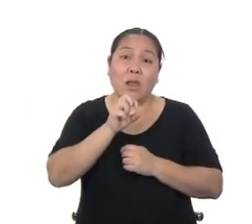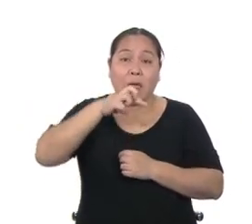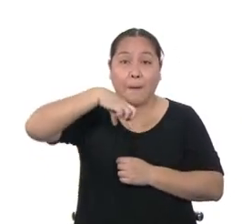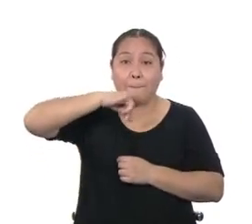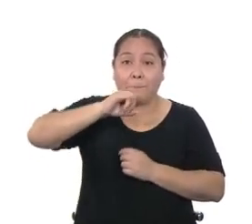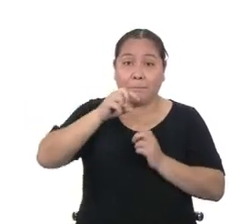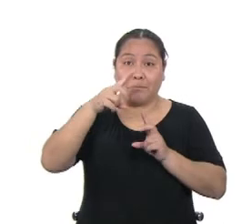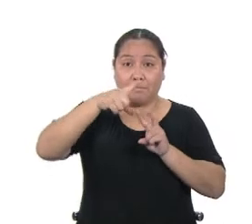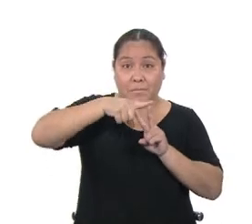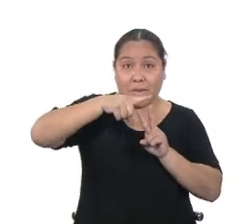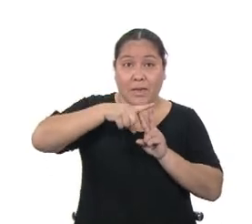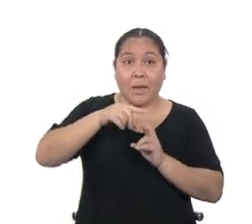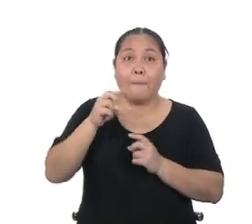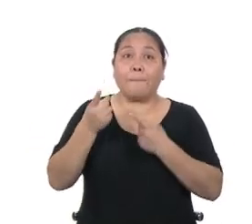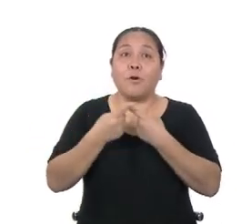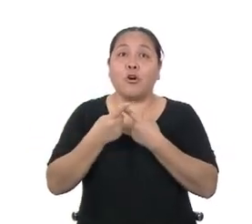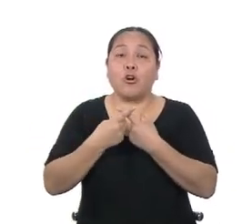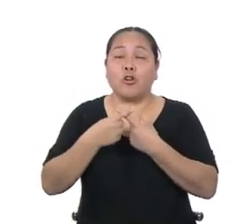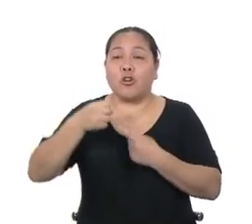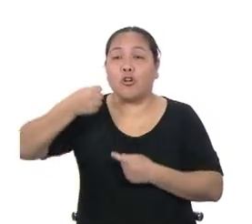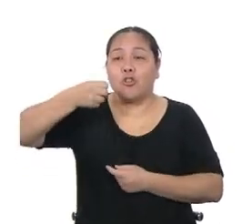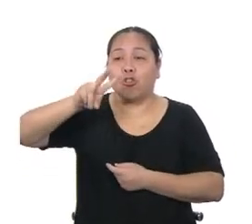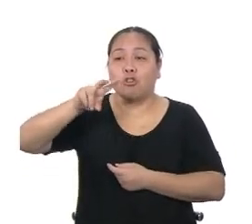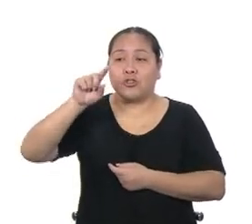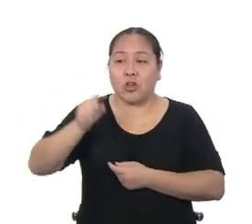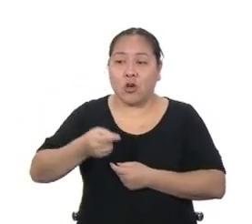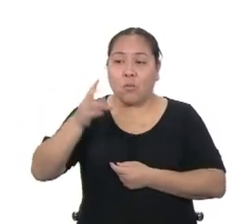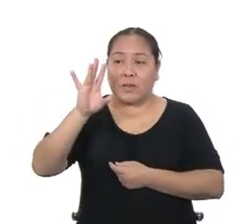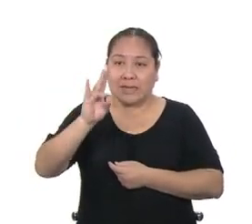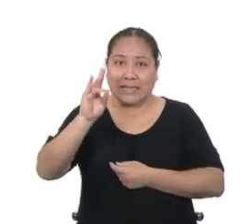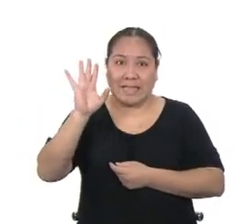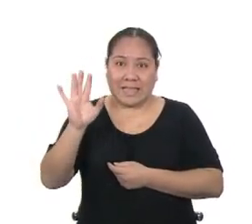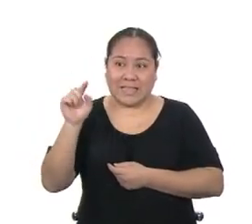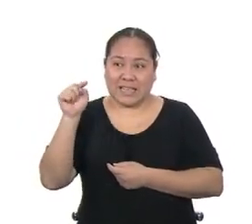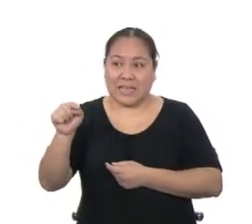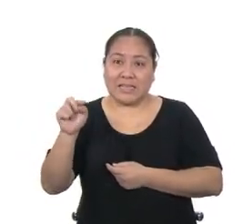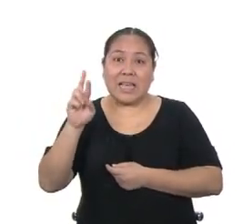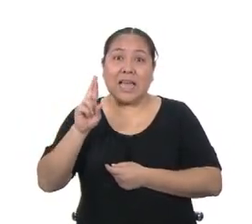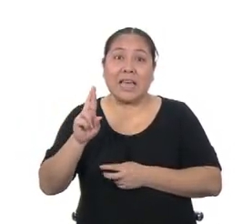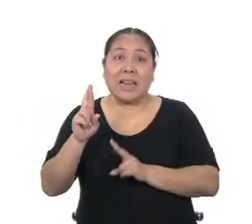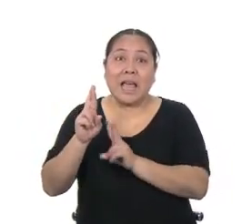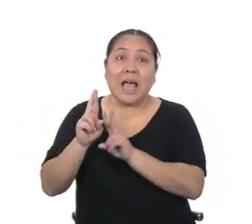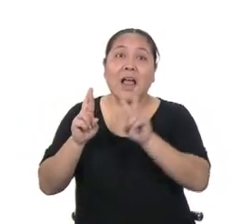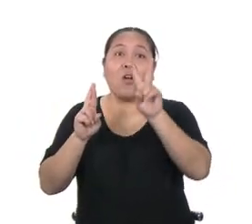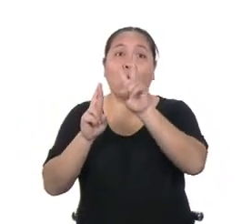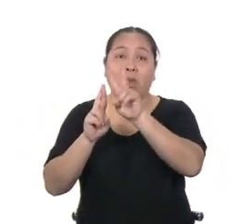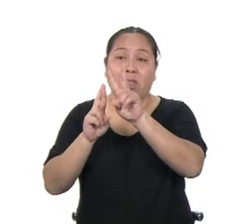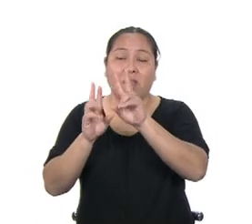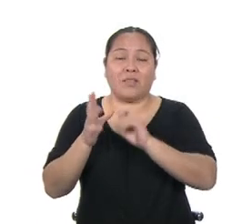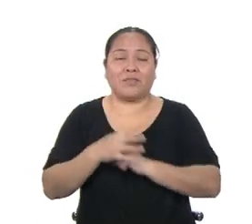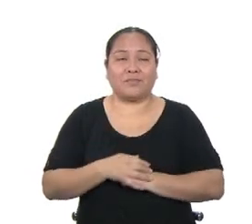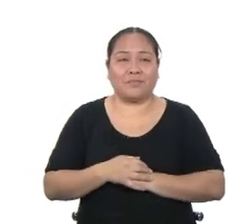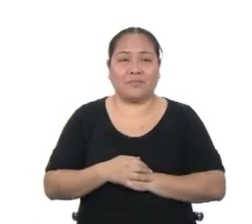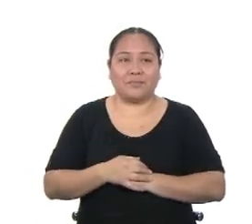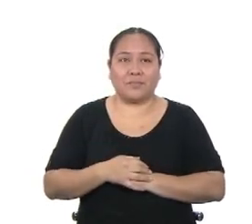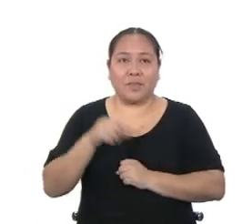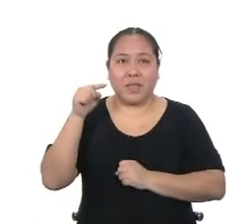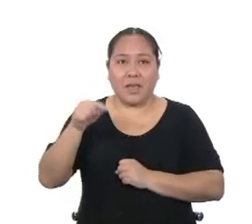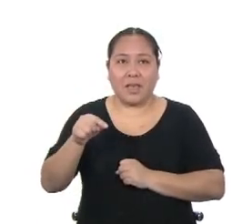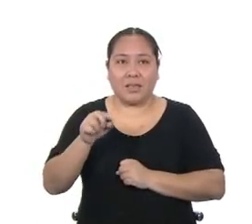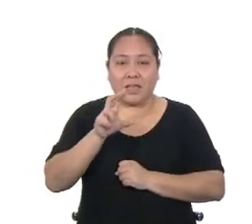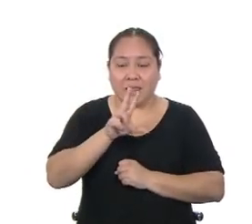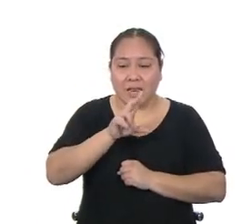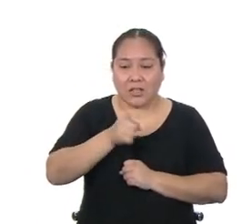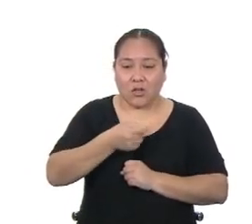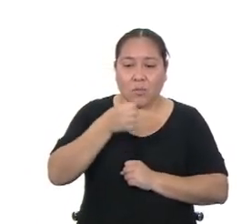por 12,75, que es la medida del radio elevado al cuadrado. Entonces, es igual a 3